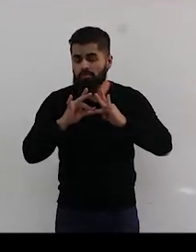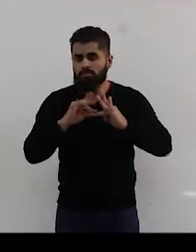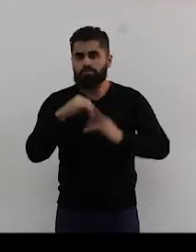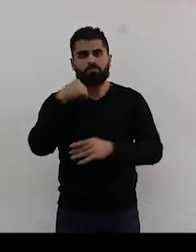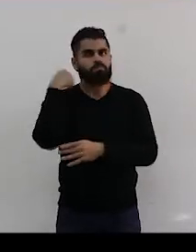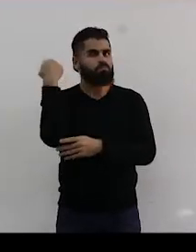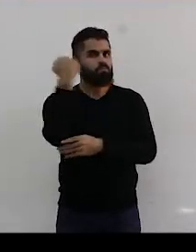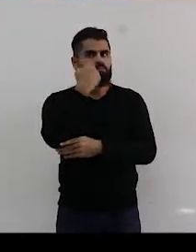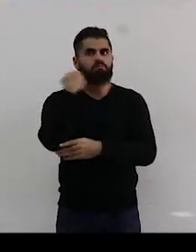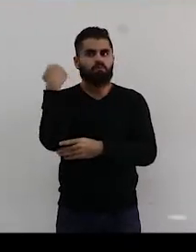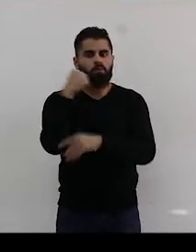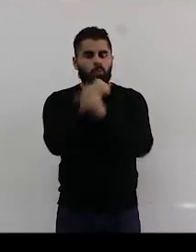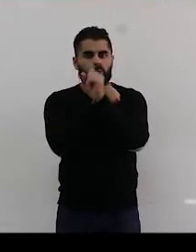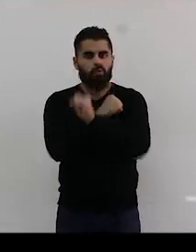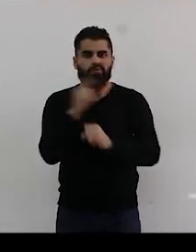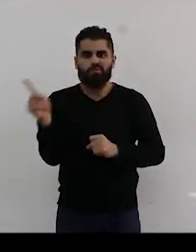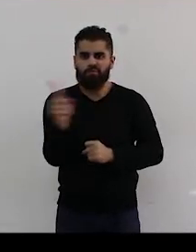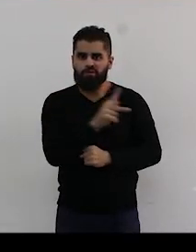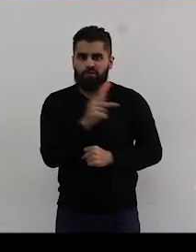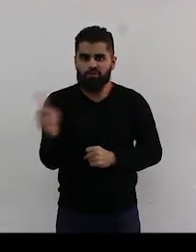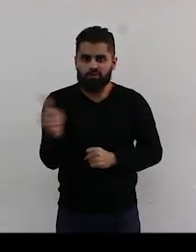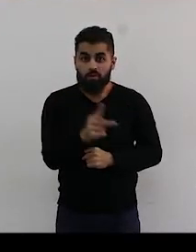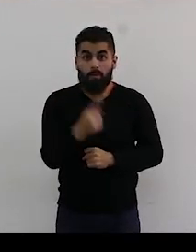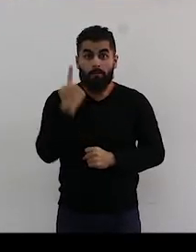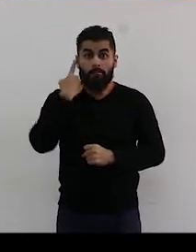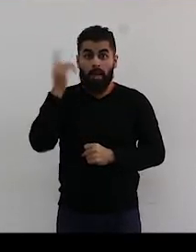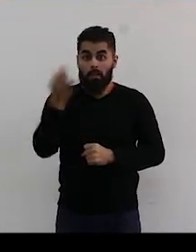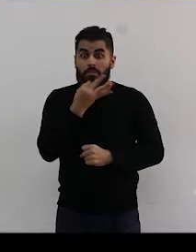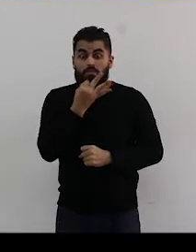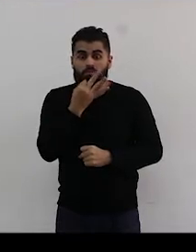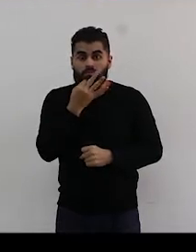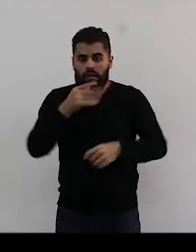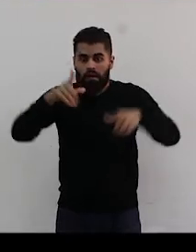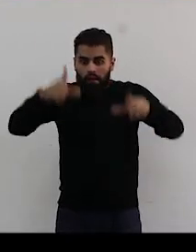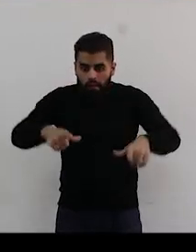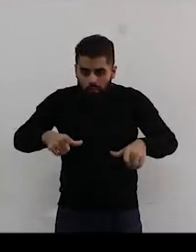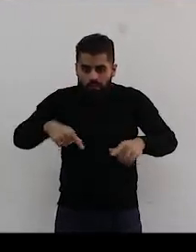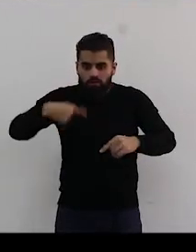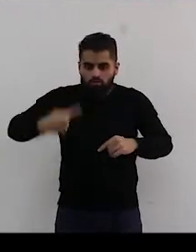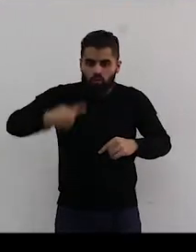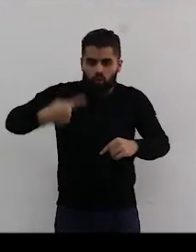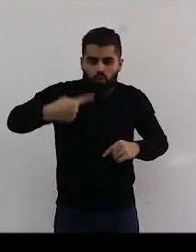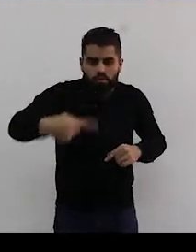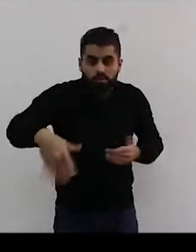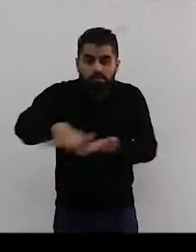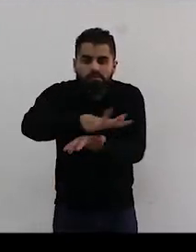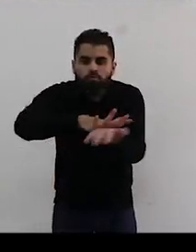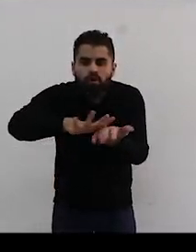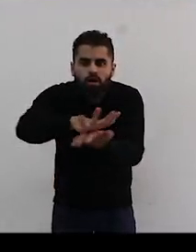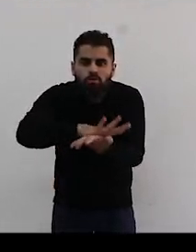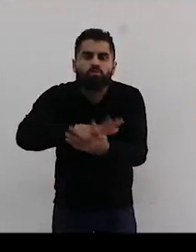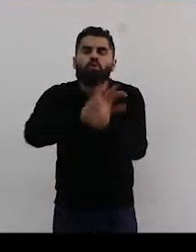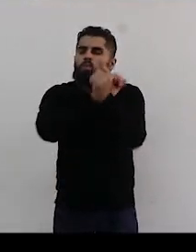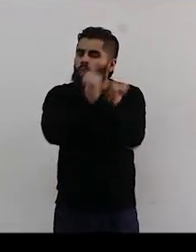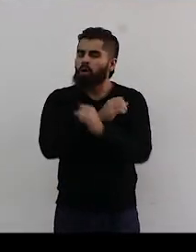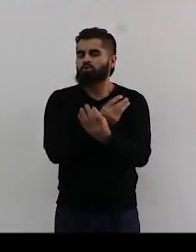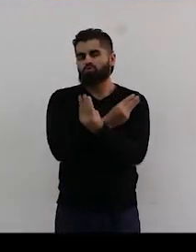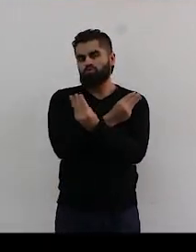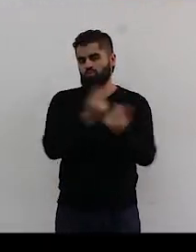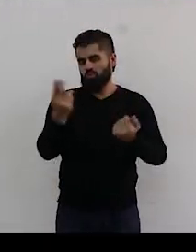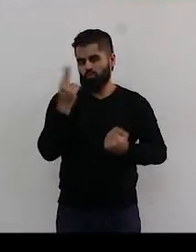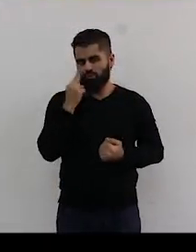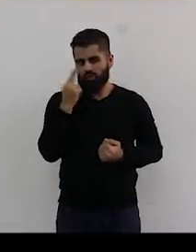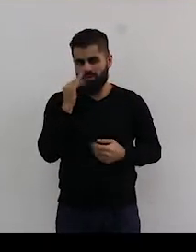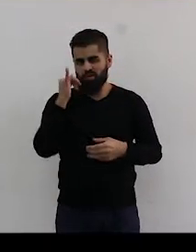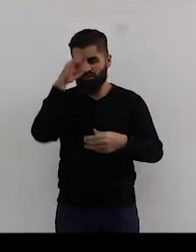especialización serán de gran utilidad para enfrentar las situaciones reales que vivimos como